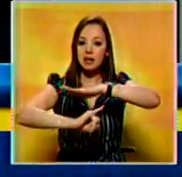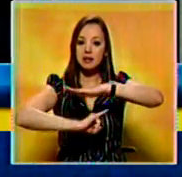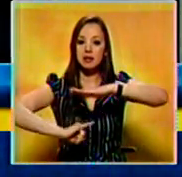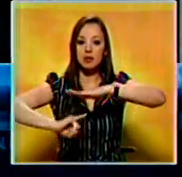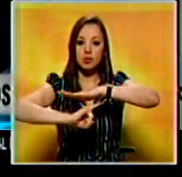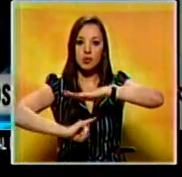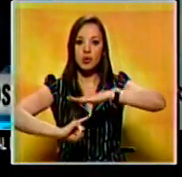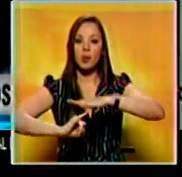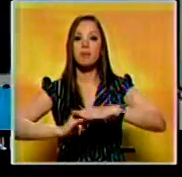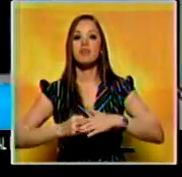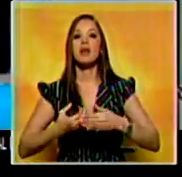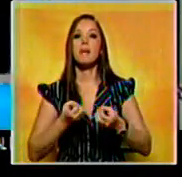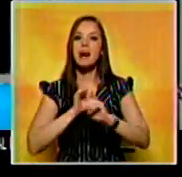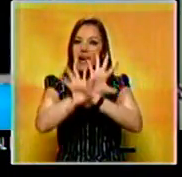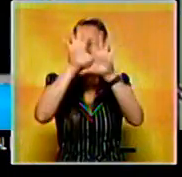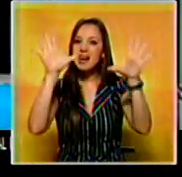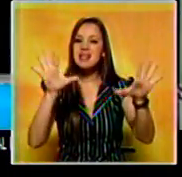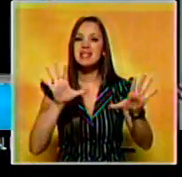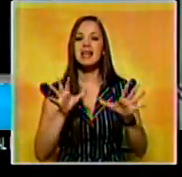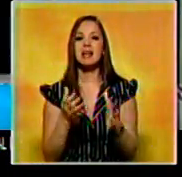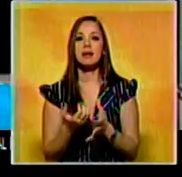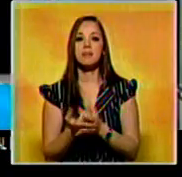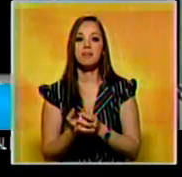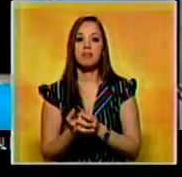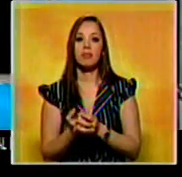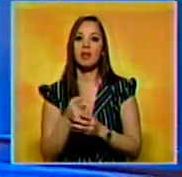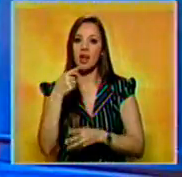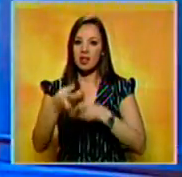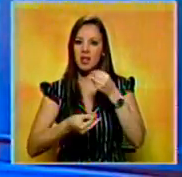Estado para el esclarecimiento de este hecho.